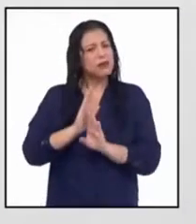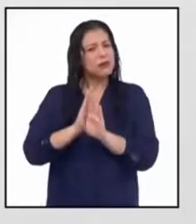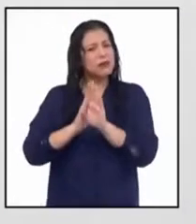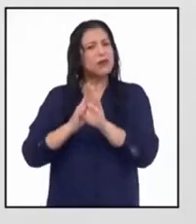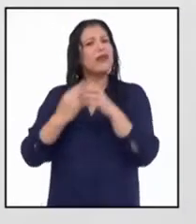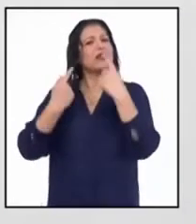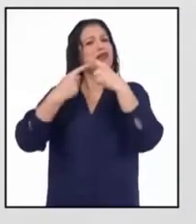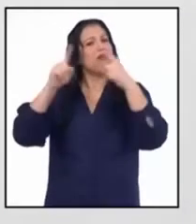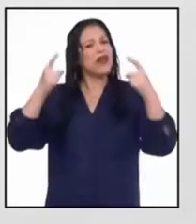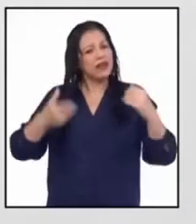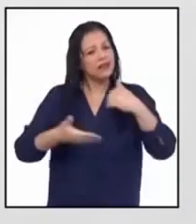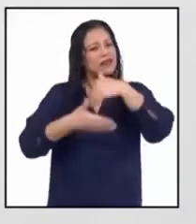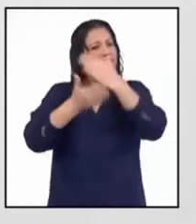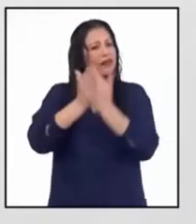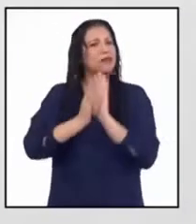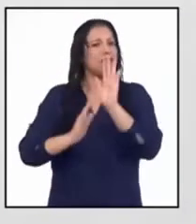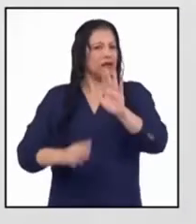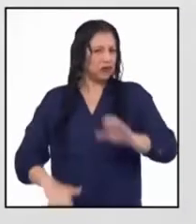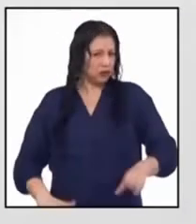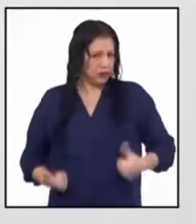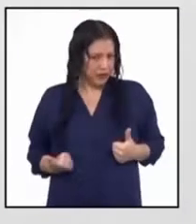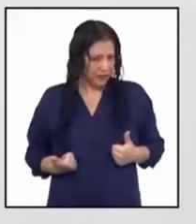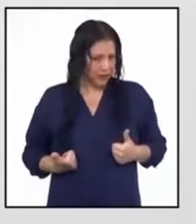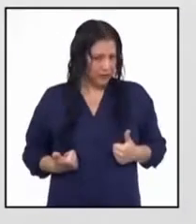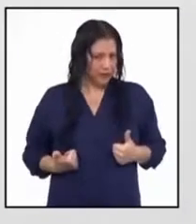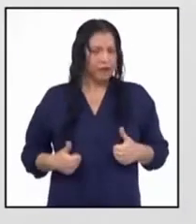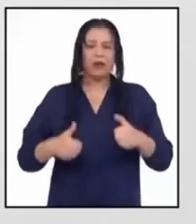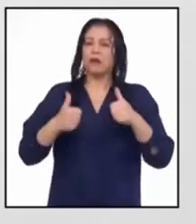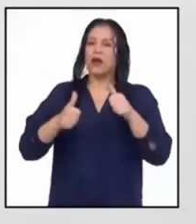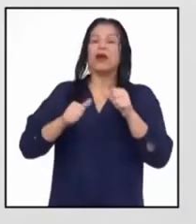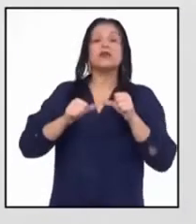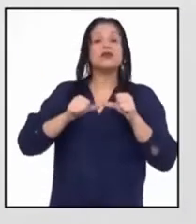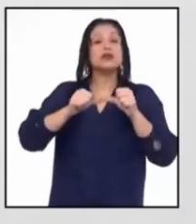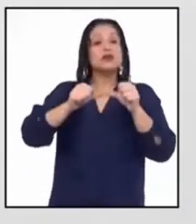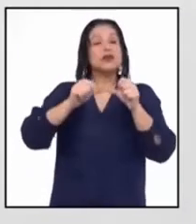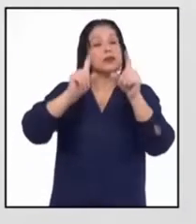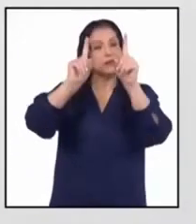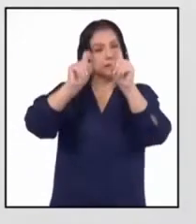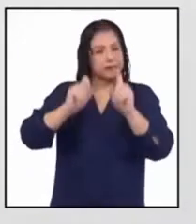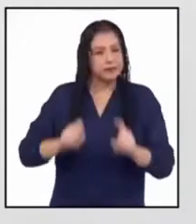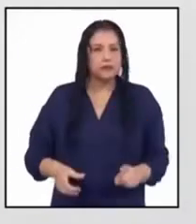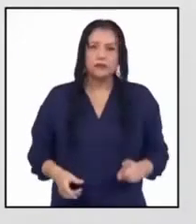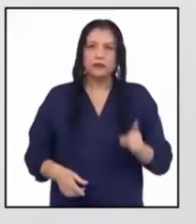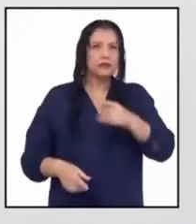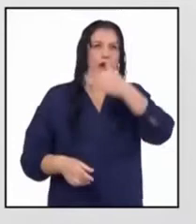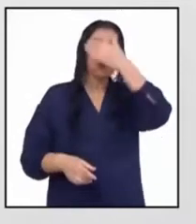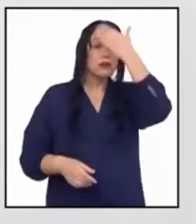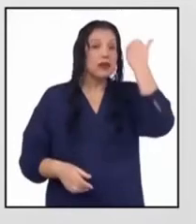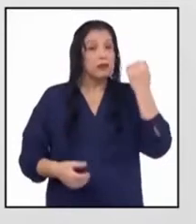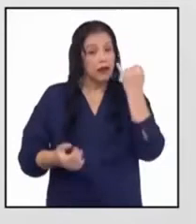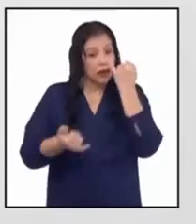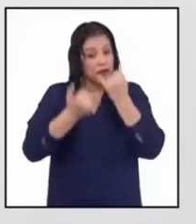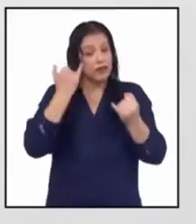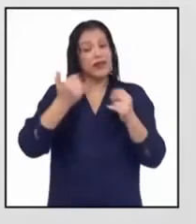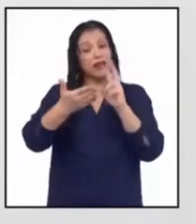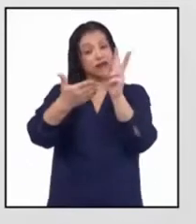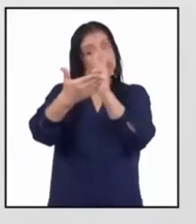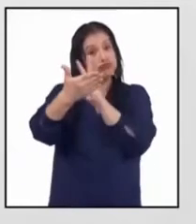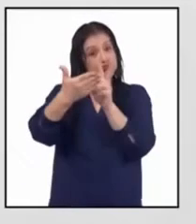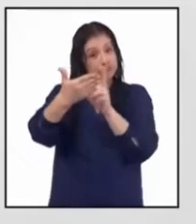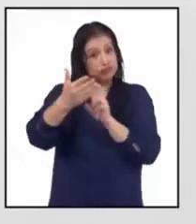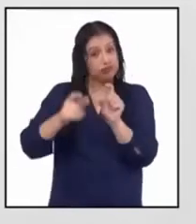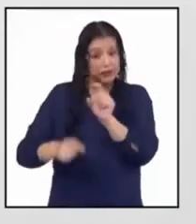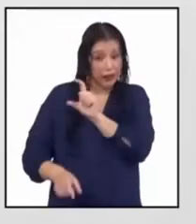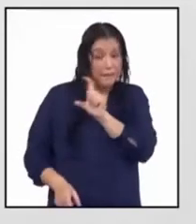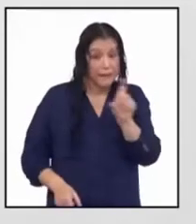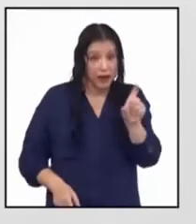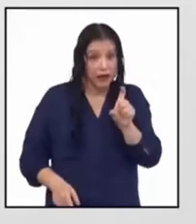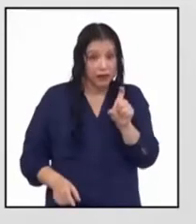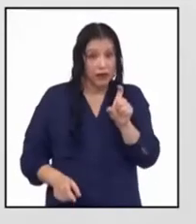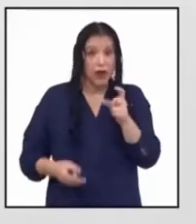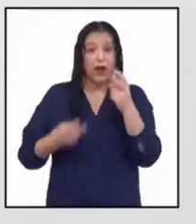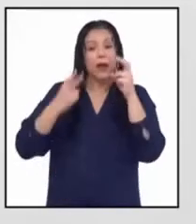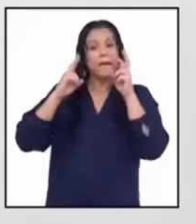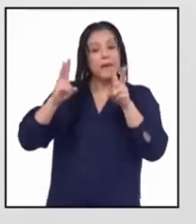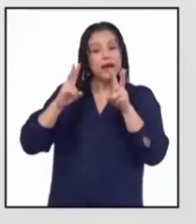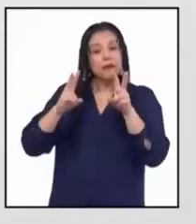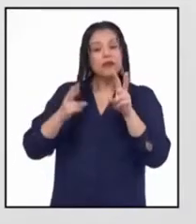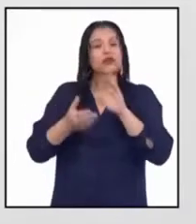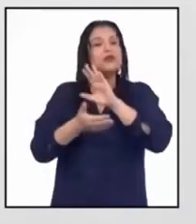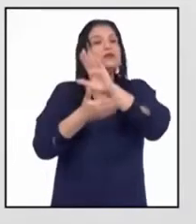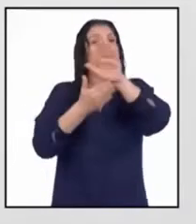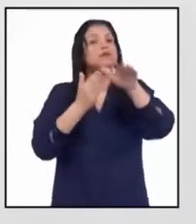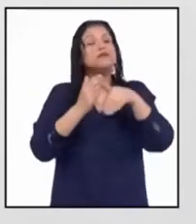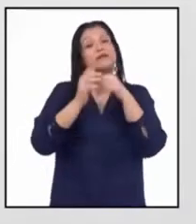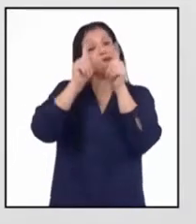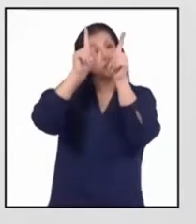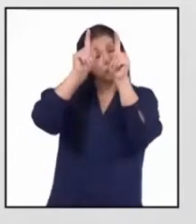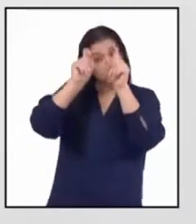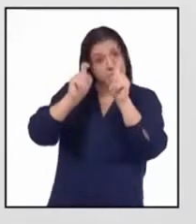Continuemos entonces con las preguntas. No olvidemos que al final de este párrafo veremos si todas estas